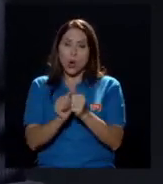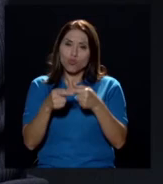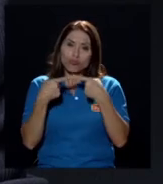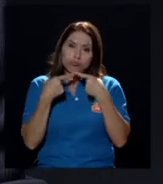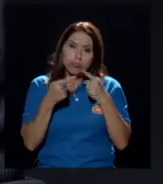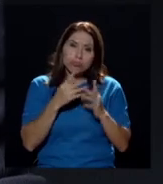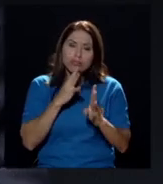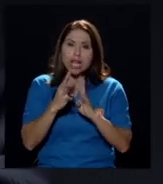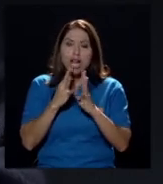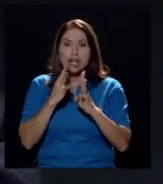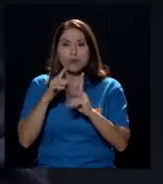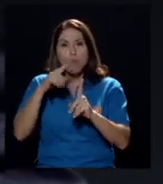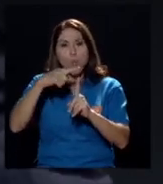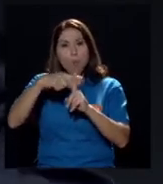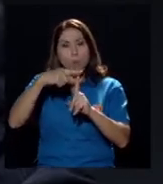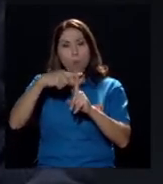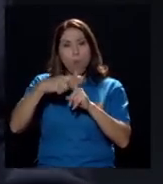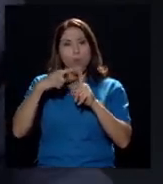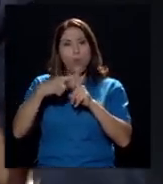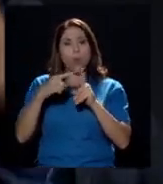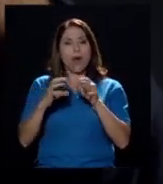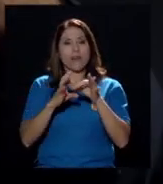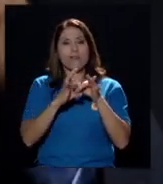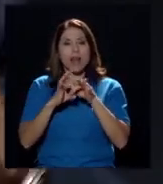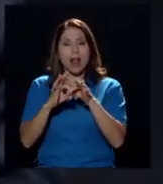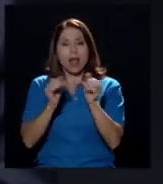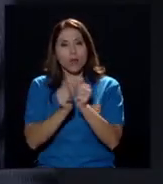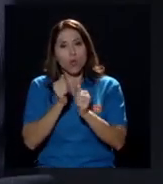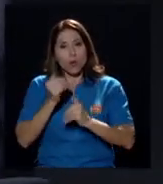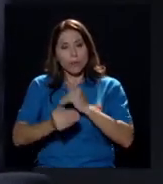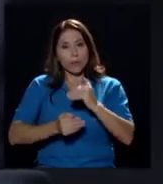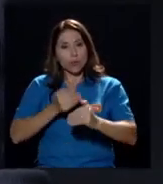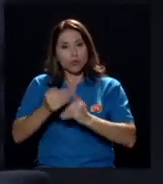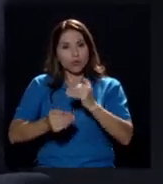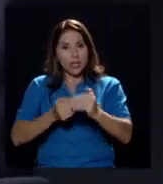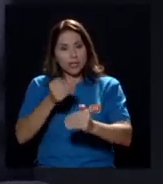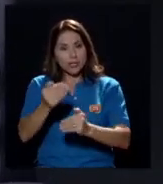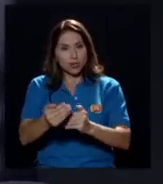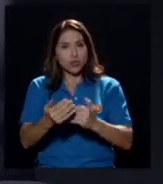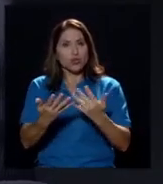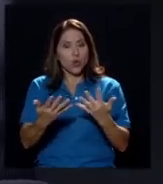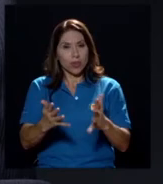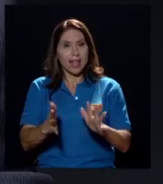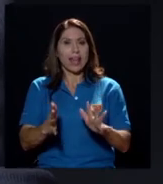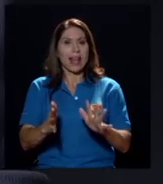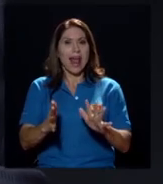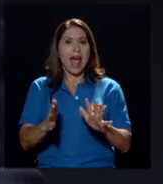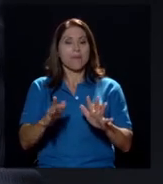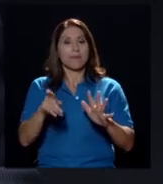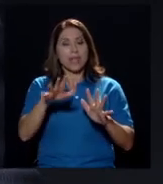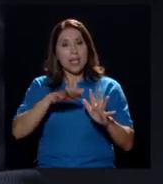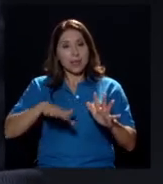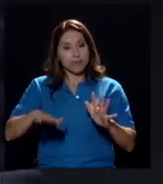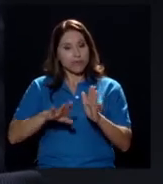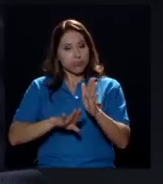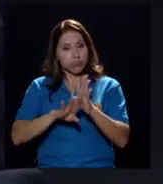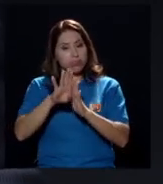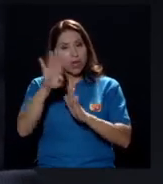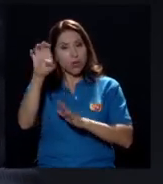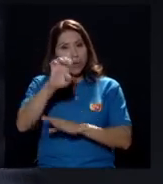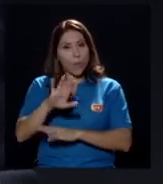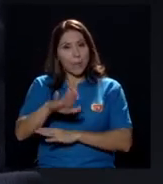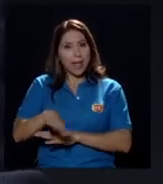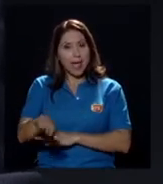en relación con el proceso de la integración europea y también declaró